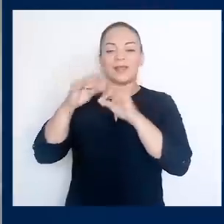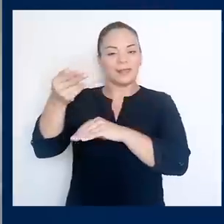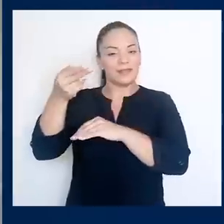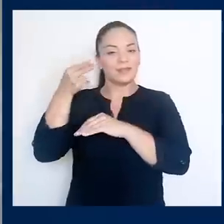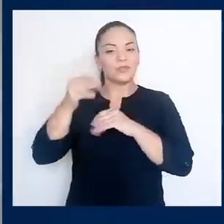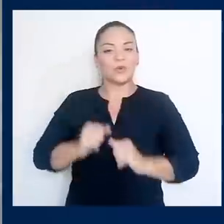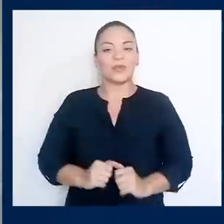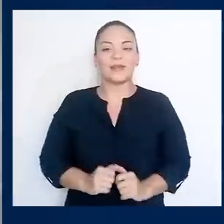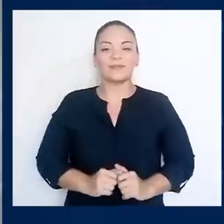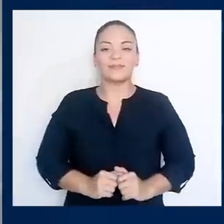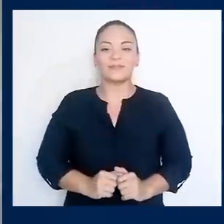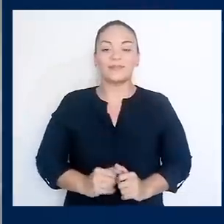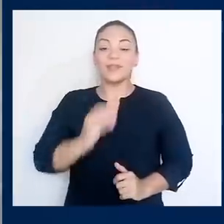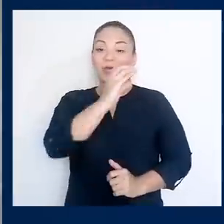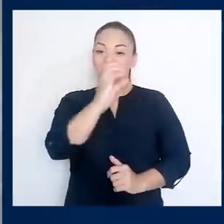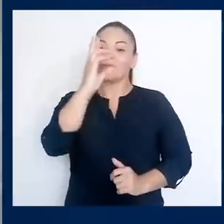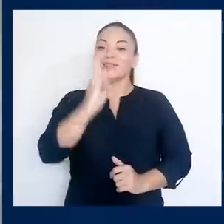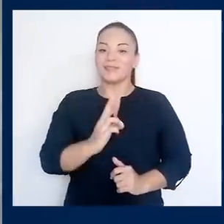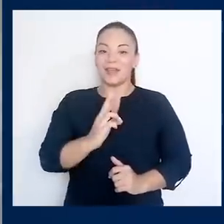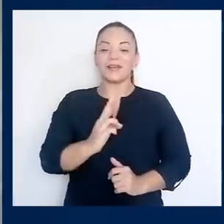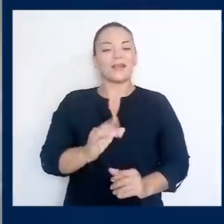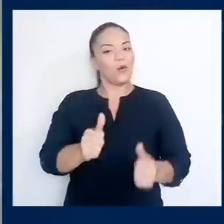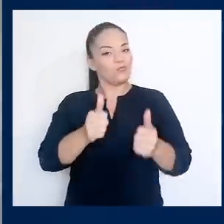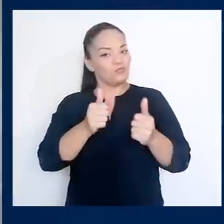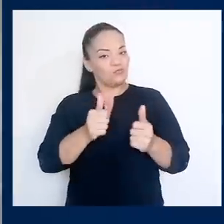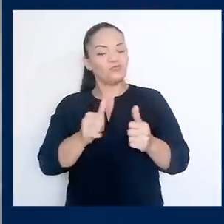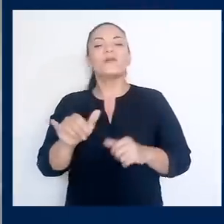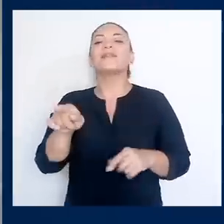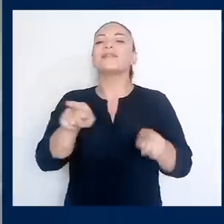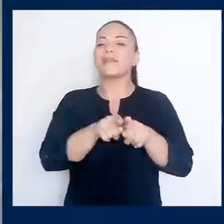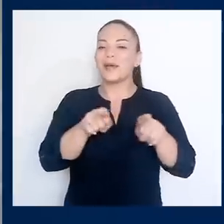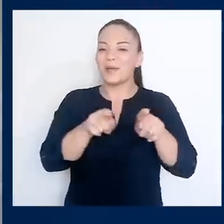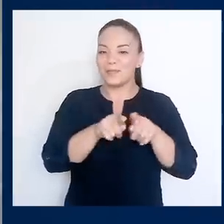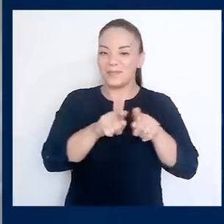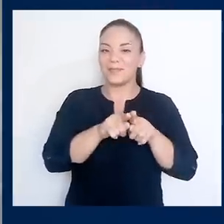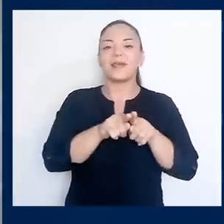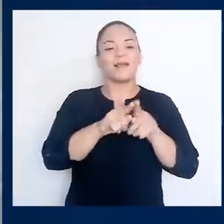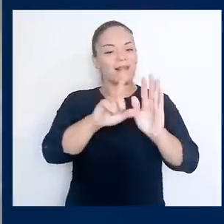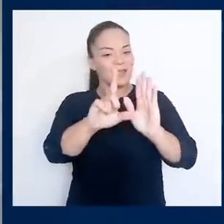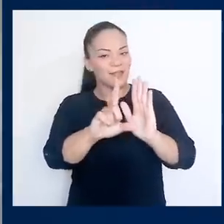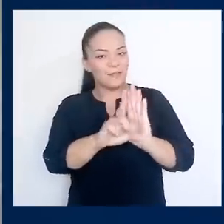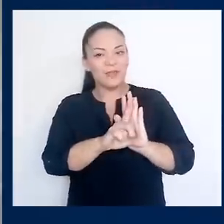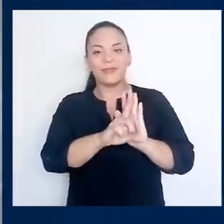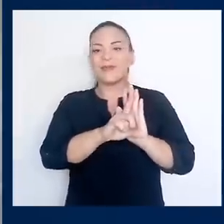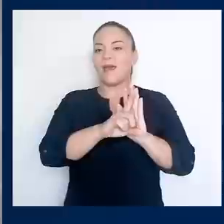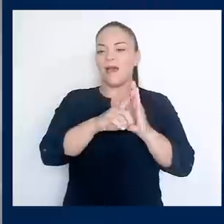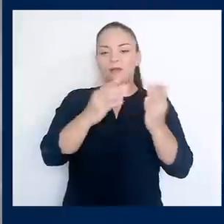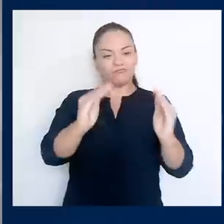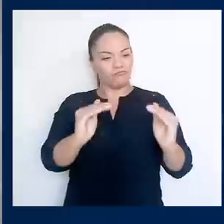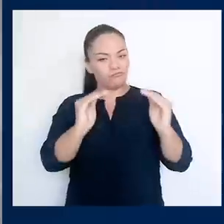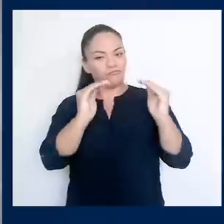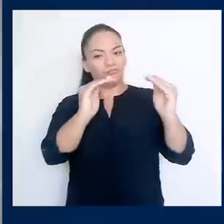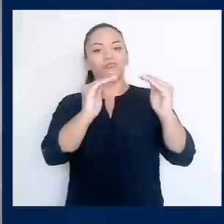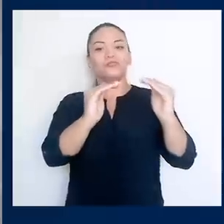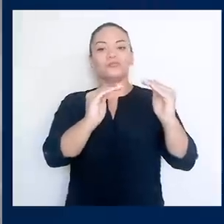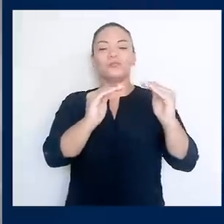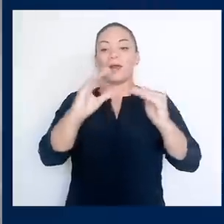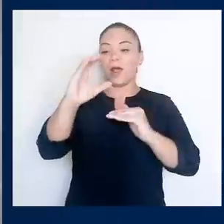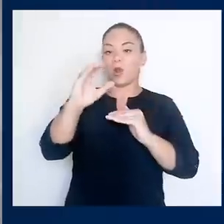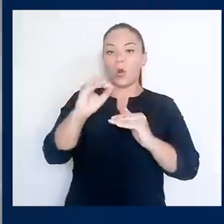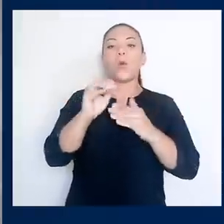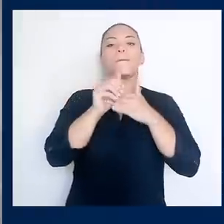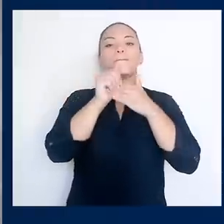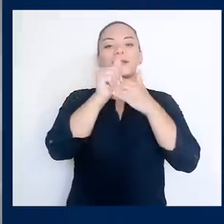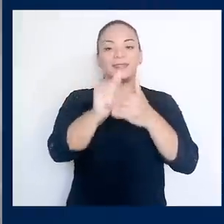Costa Rica tiene la estatura y la legitimidad de copresidir esa